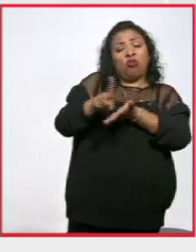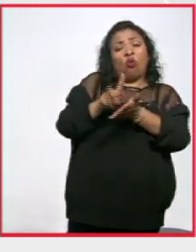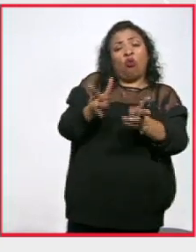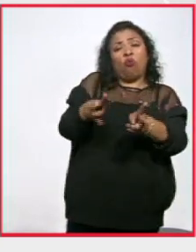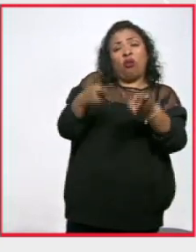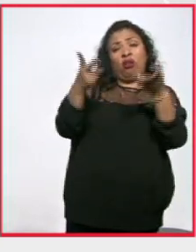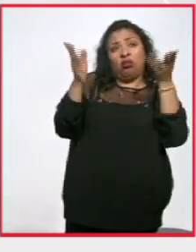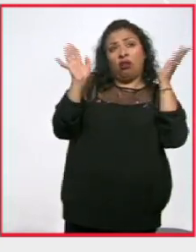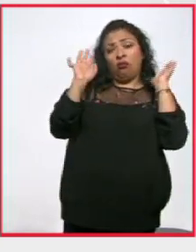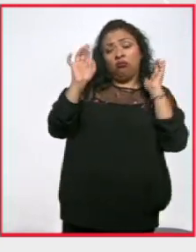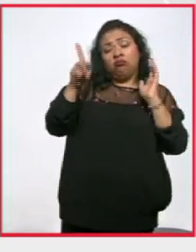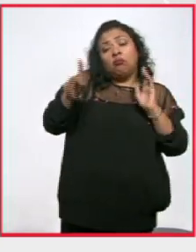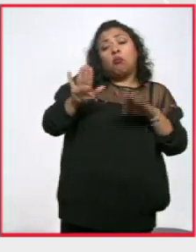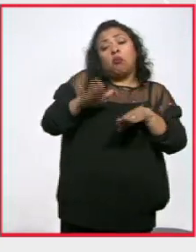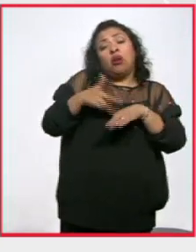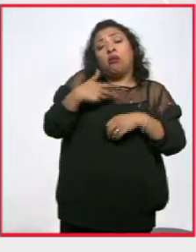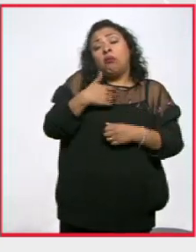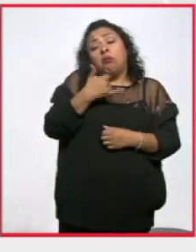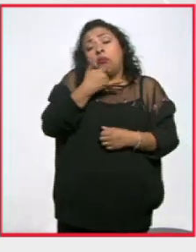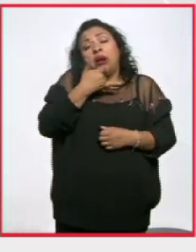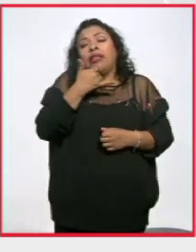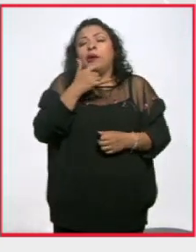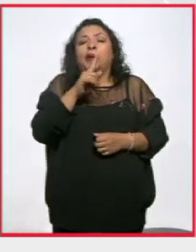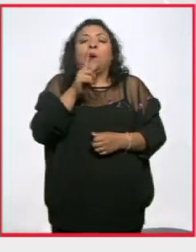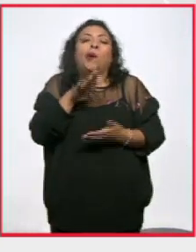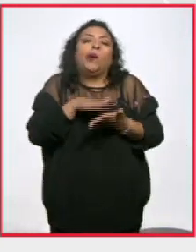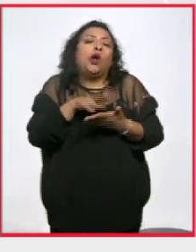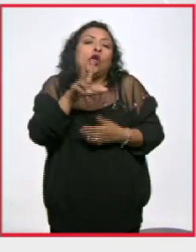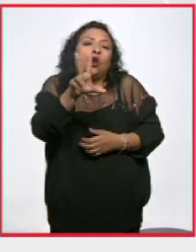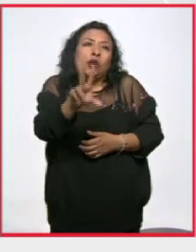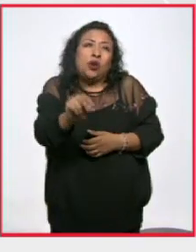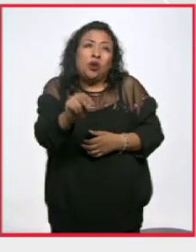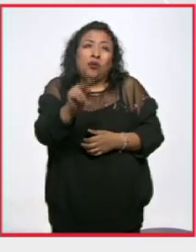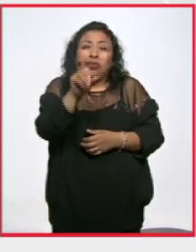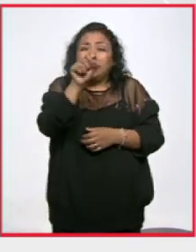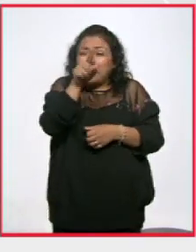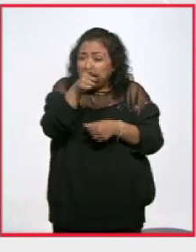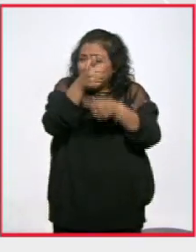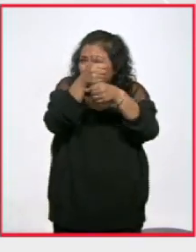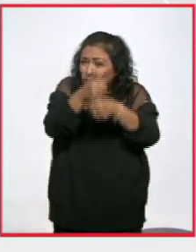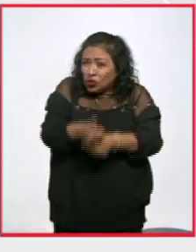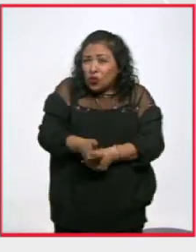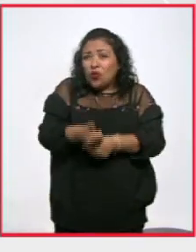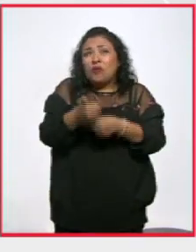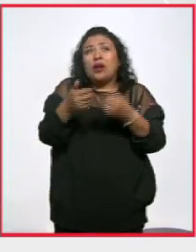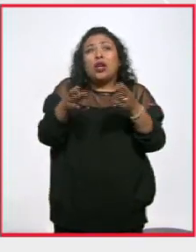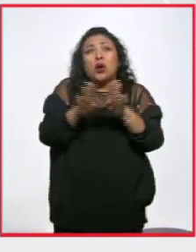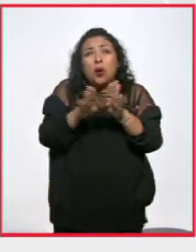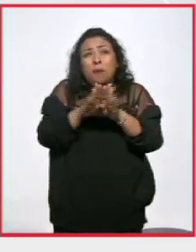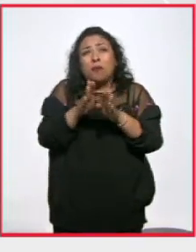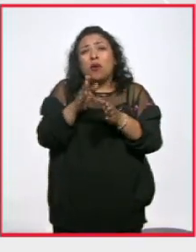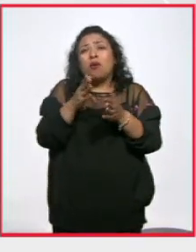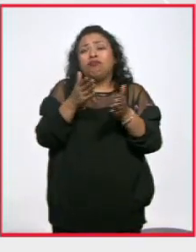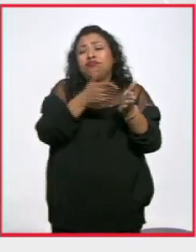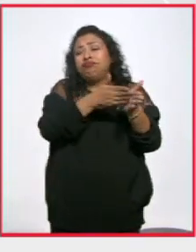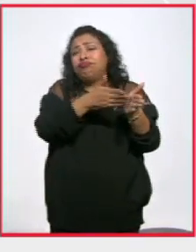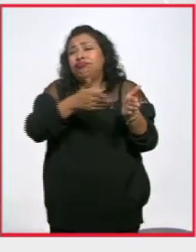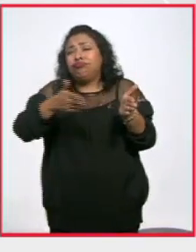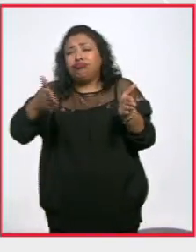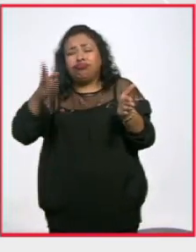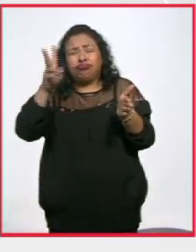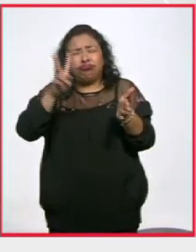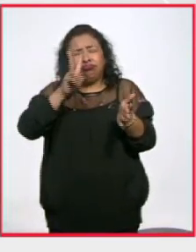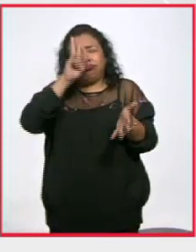narcotráfico, y después, ah, perdón, no eran, resulta que no. Víctimas también de toda esta etapa tan